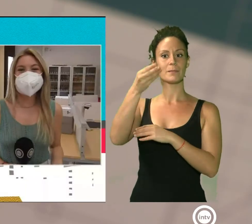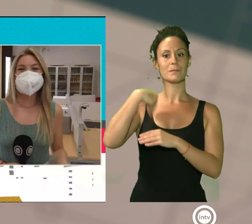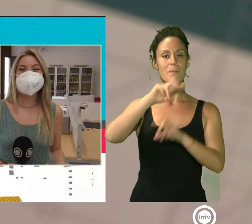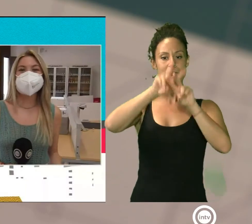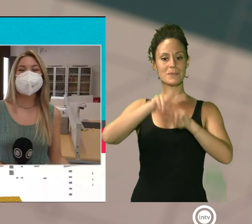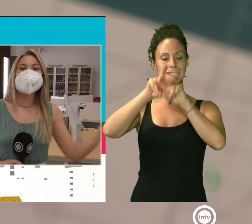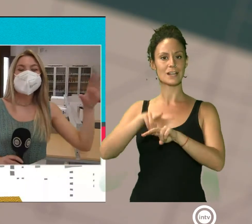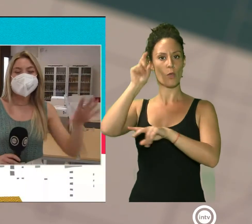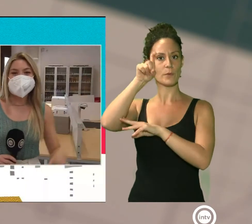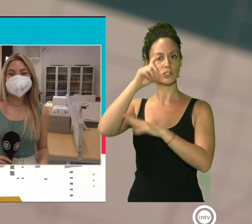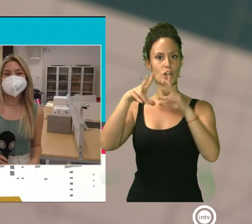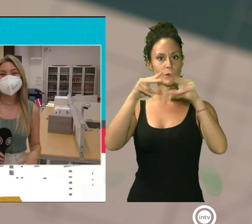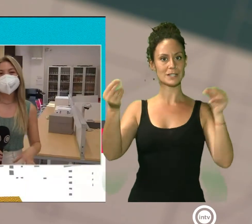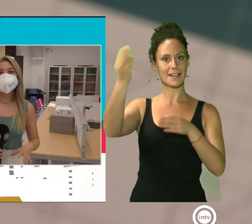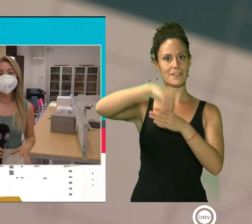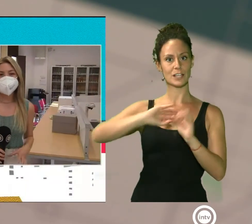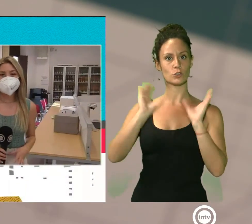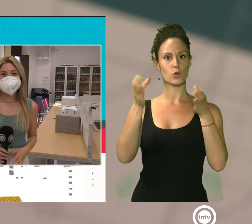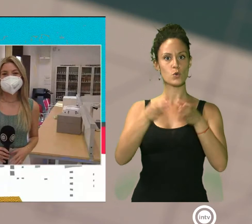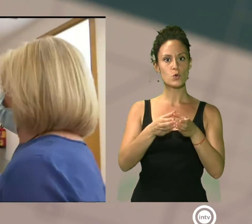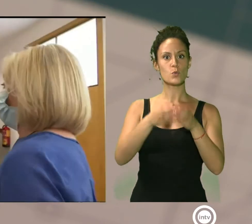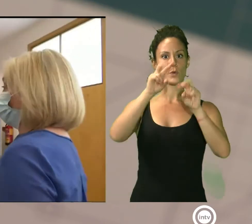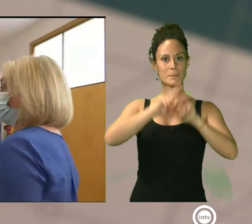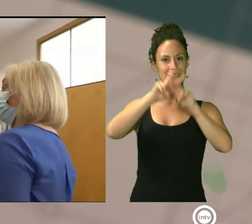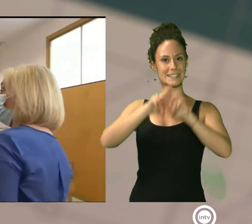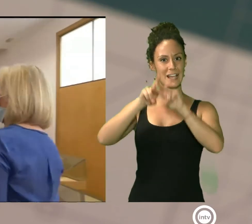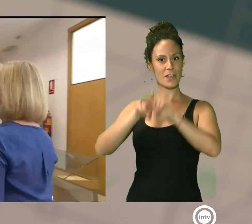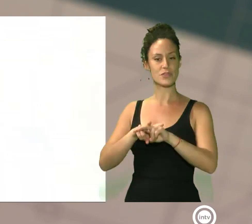que pertenece al grupo de investigación de estudios del tiempo presente.